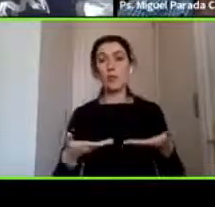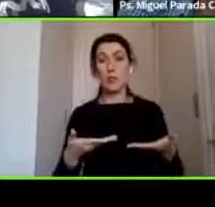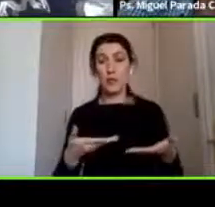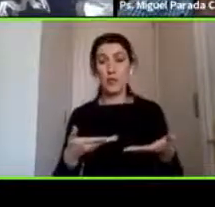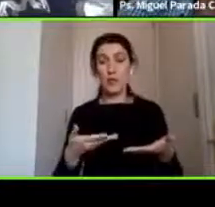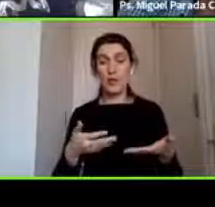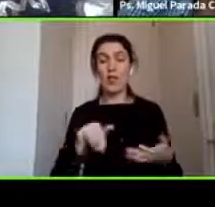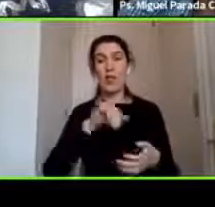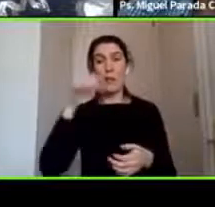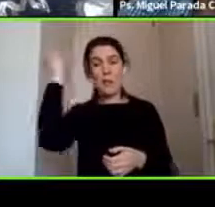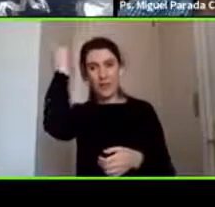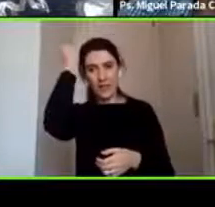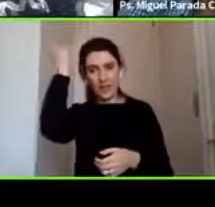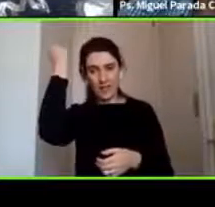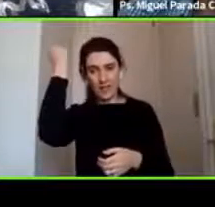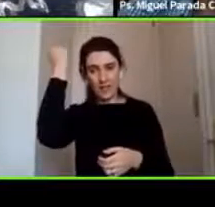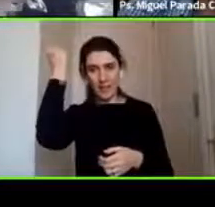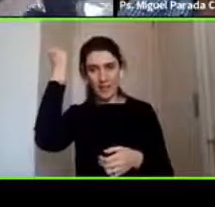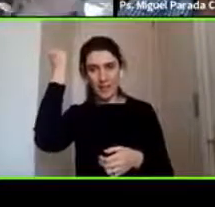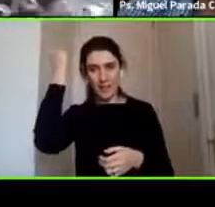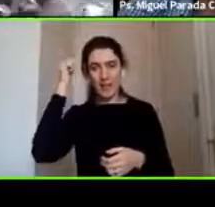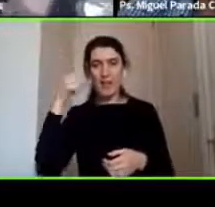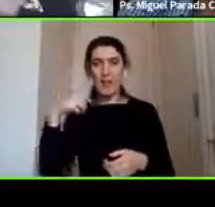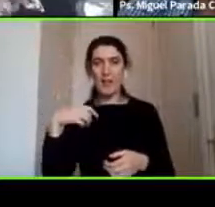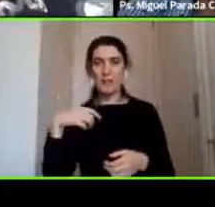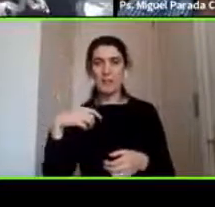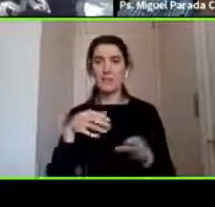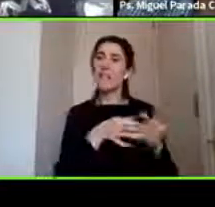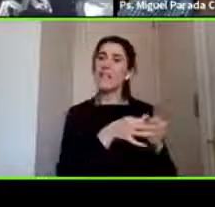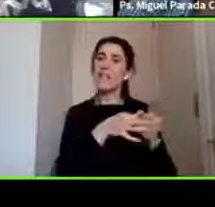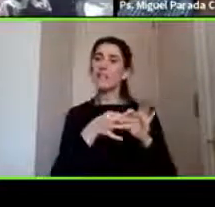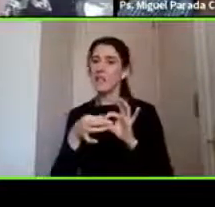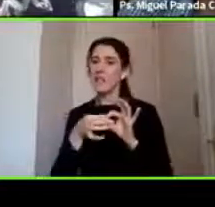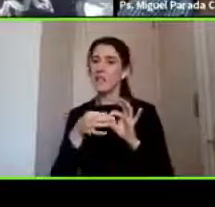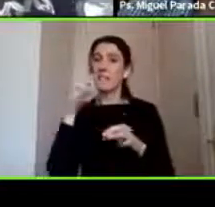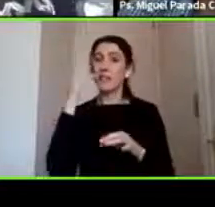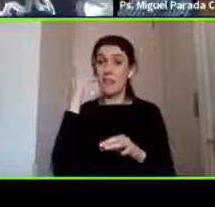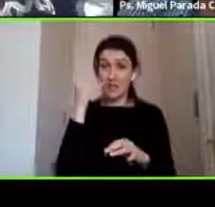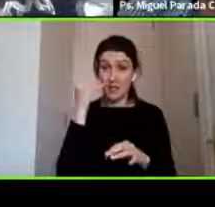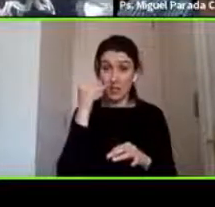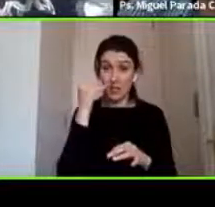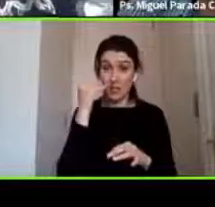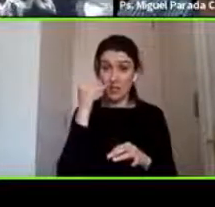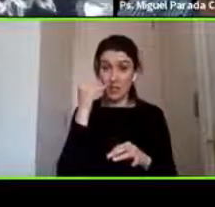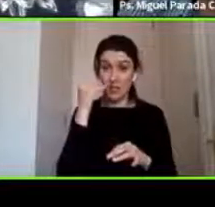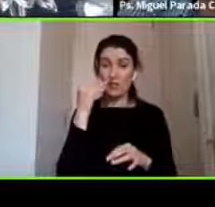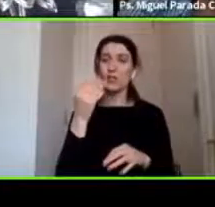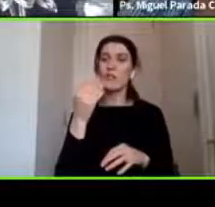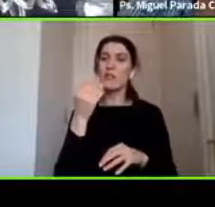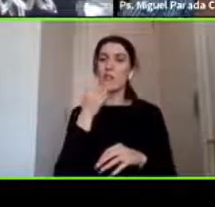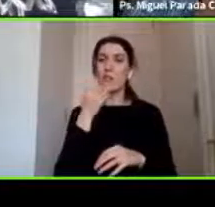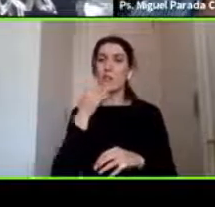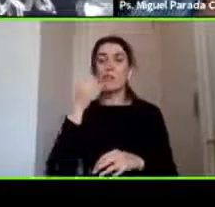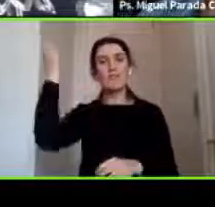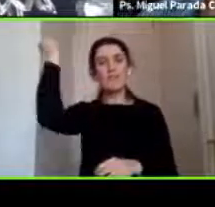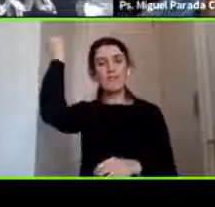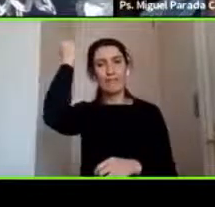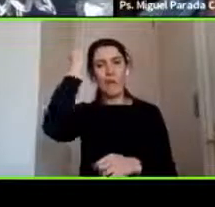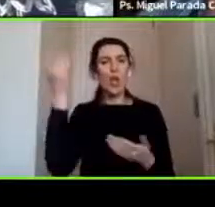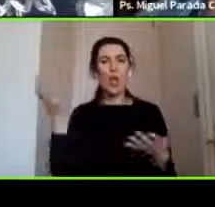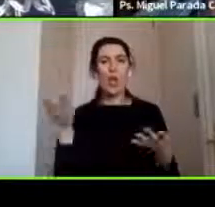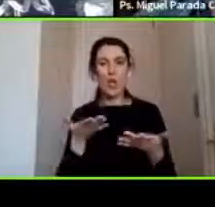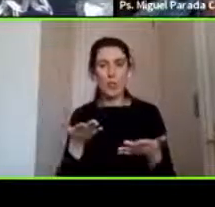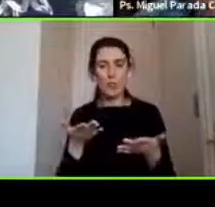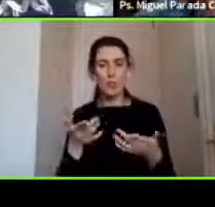un TEC van a depender no solamente del niño que yo tengo sino que del tipo de lesión y que efectivamente todo lo que